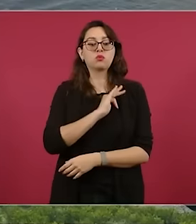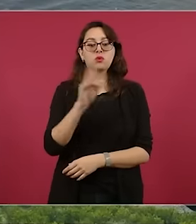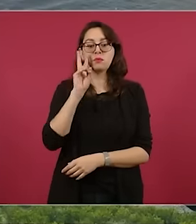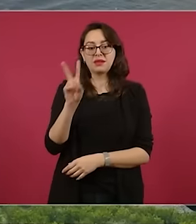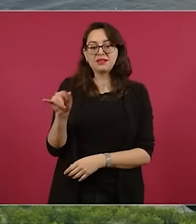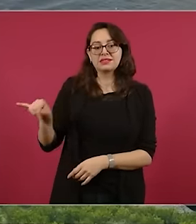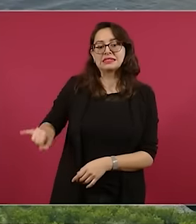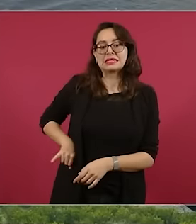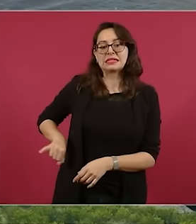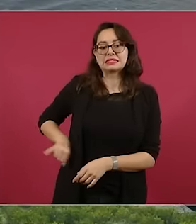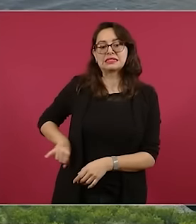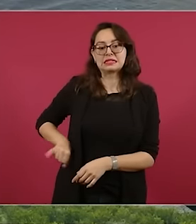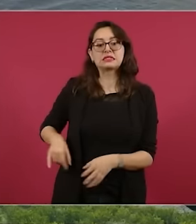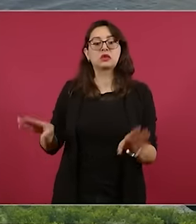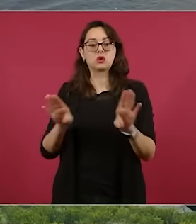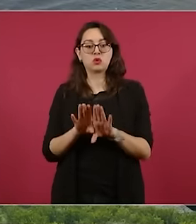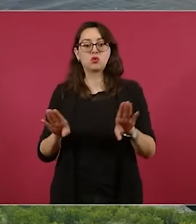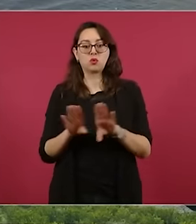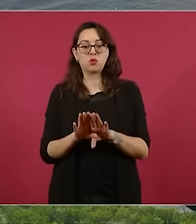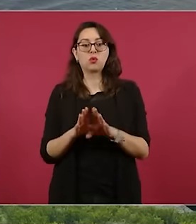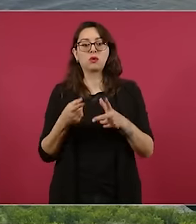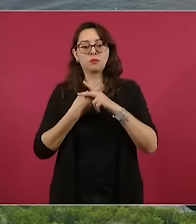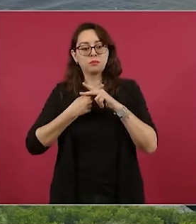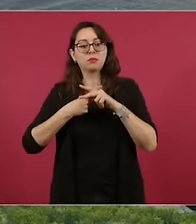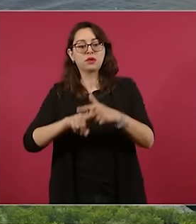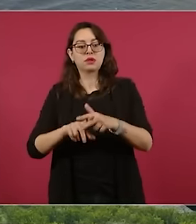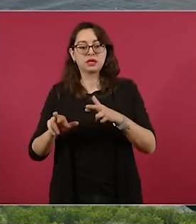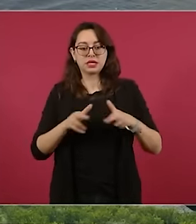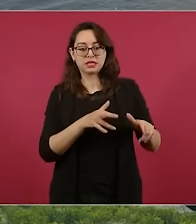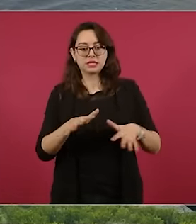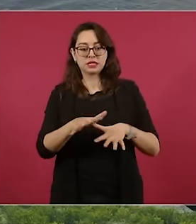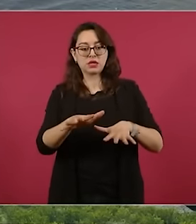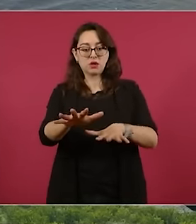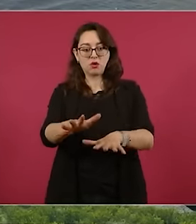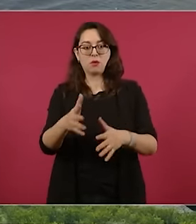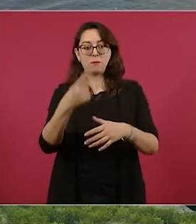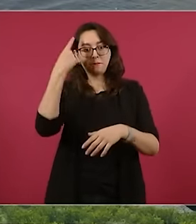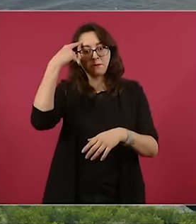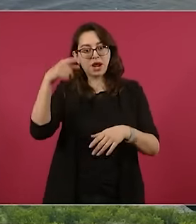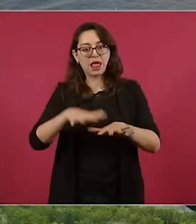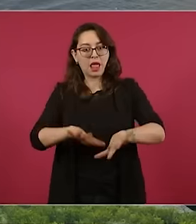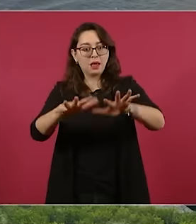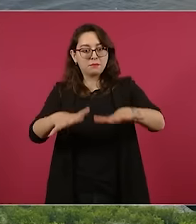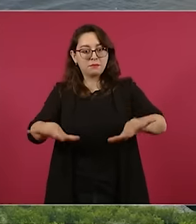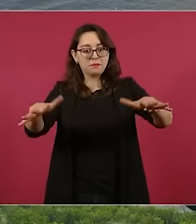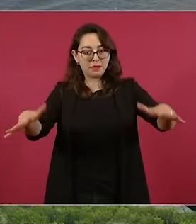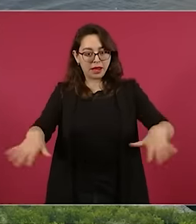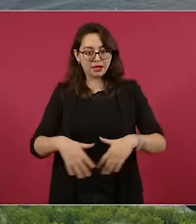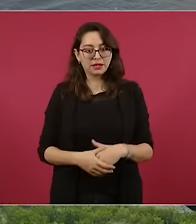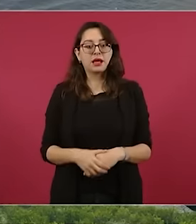interesante, la apertura de la barra del río Nautla en la desembocadura al mar. Este trabajo lo